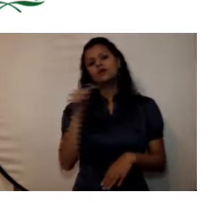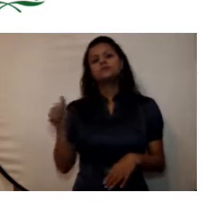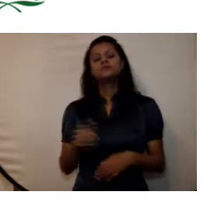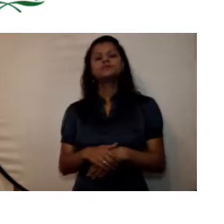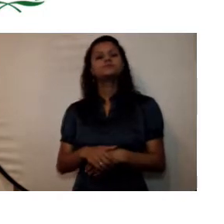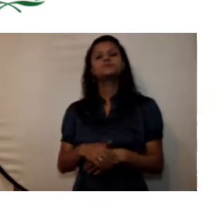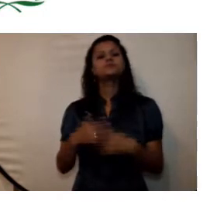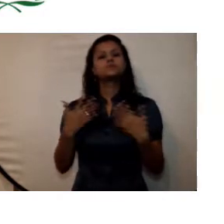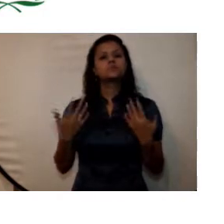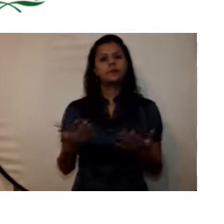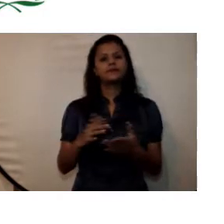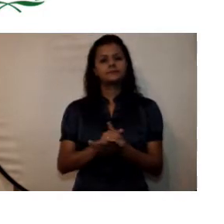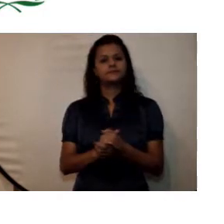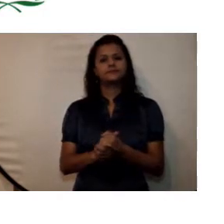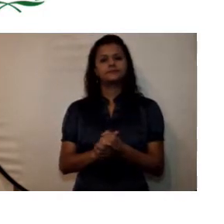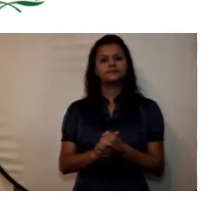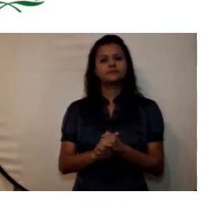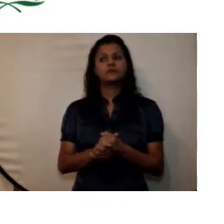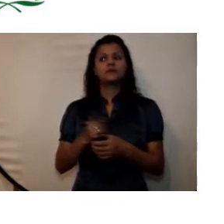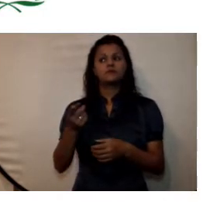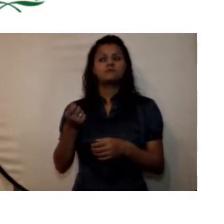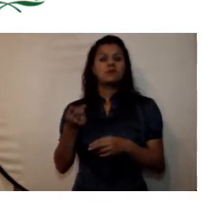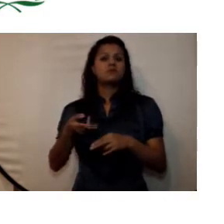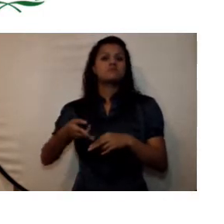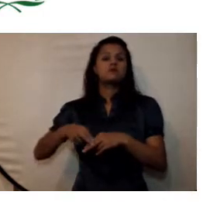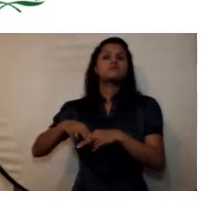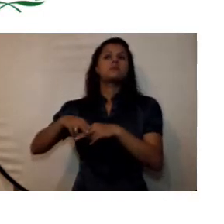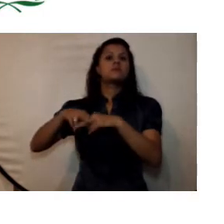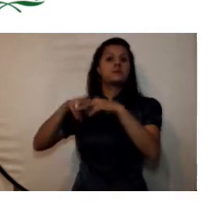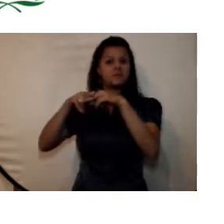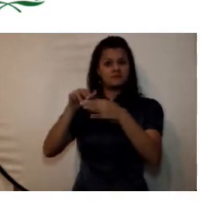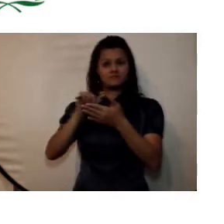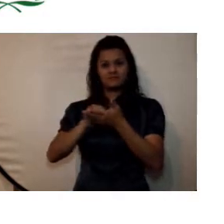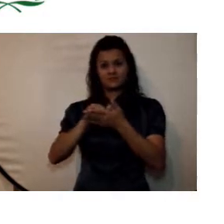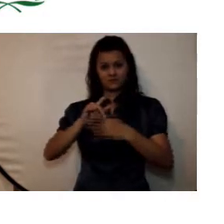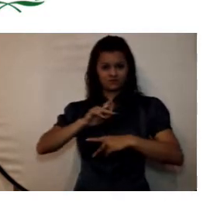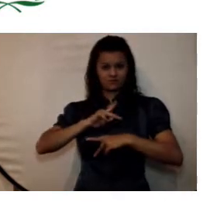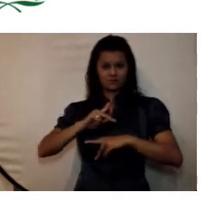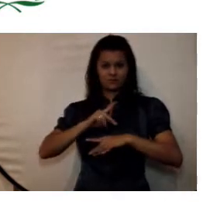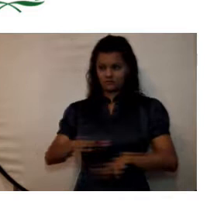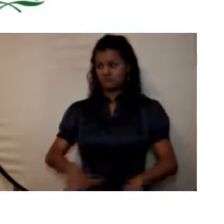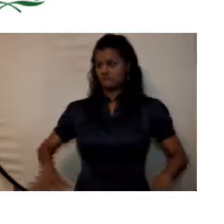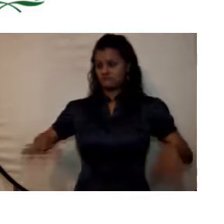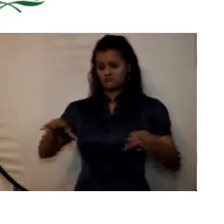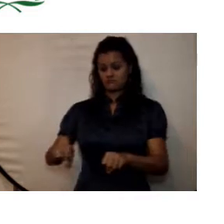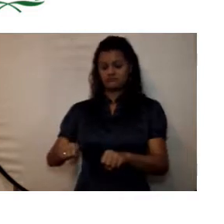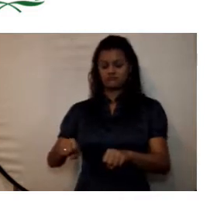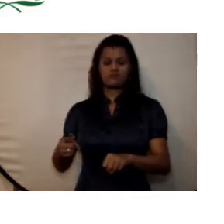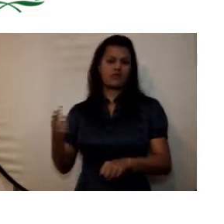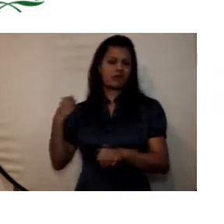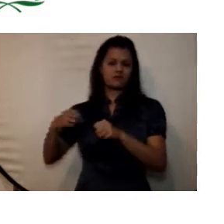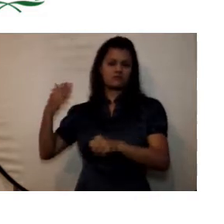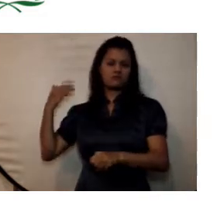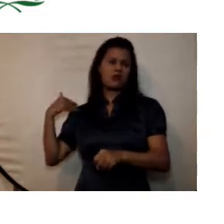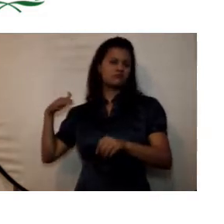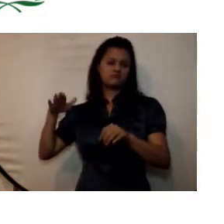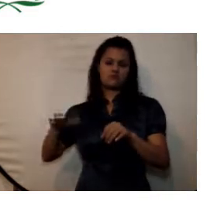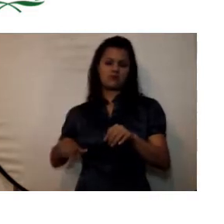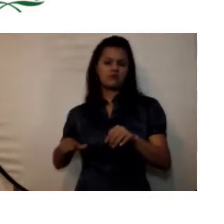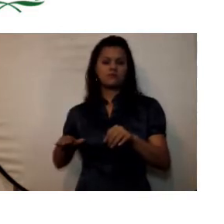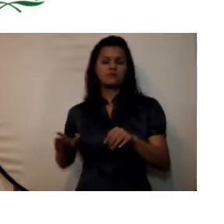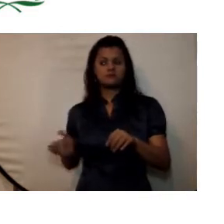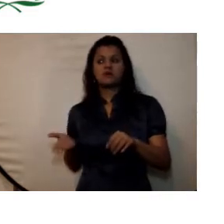las valorizaciones que se han obtenido de estos bienes y muebles así también tenemos los bienes